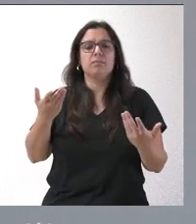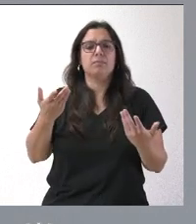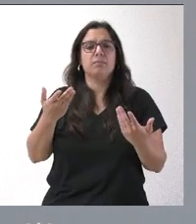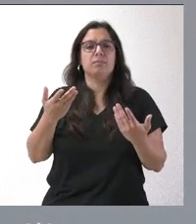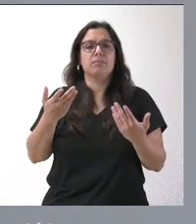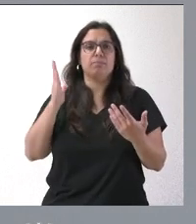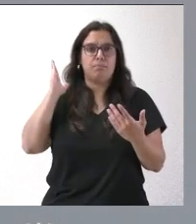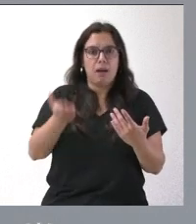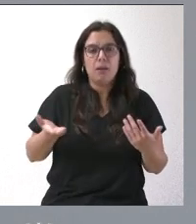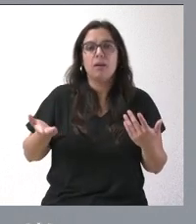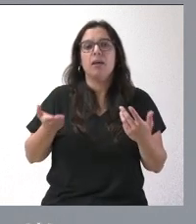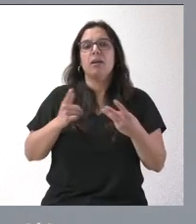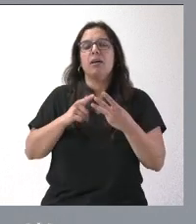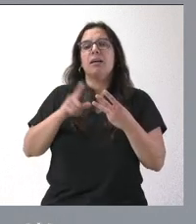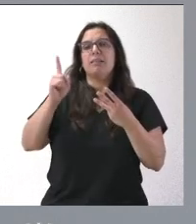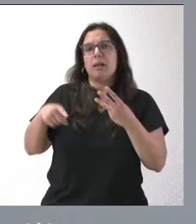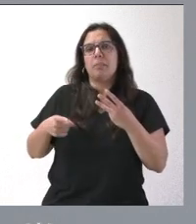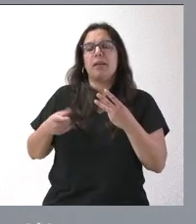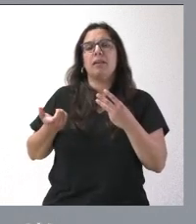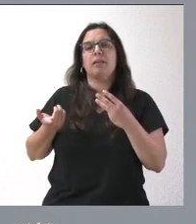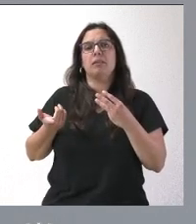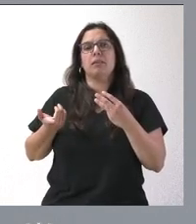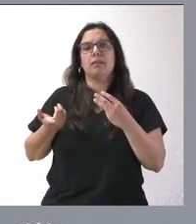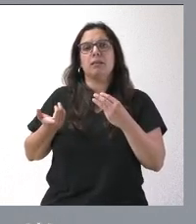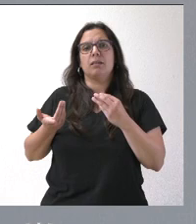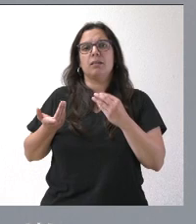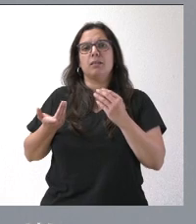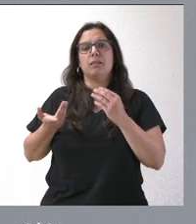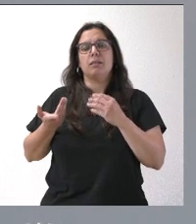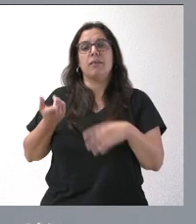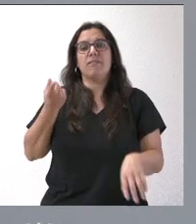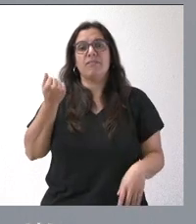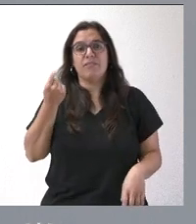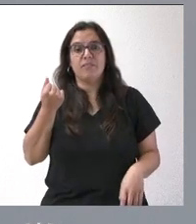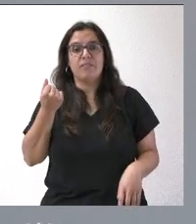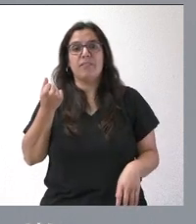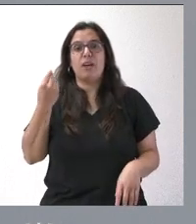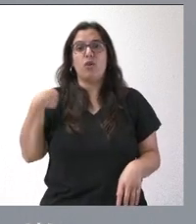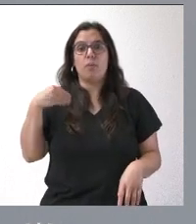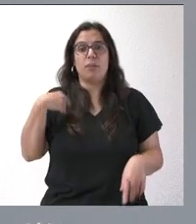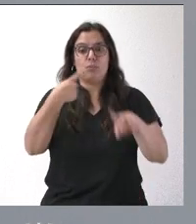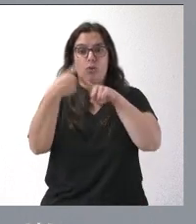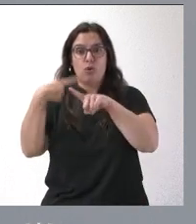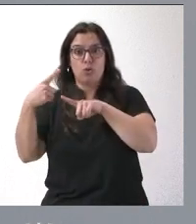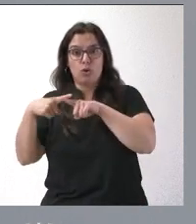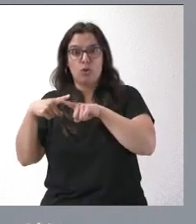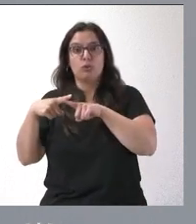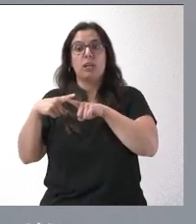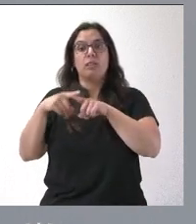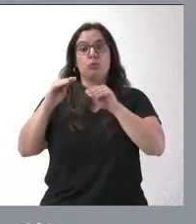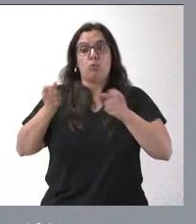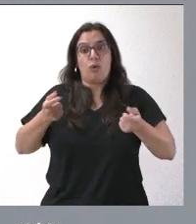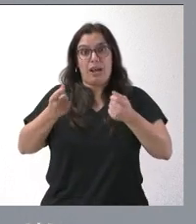de incremento del valor de los inputs, pues se une una